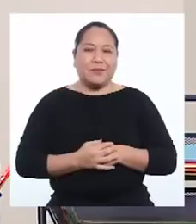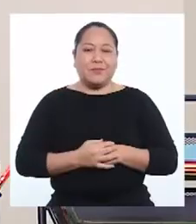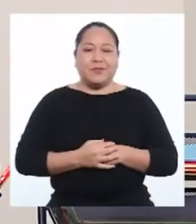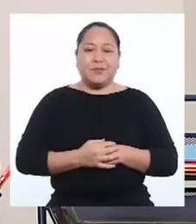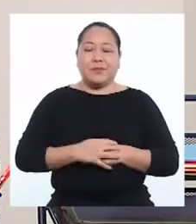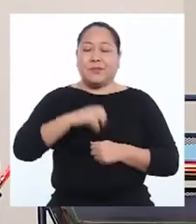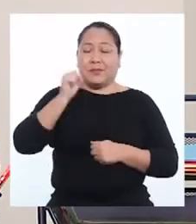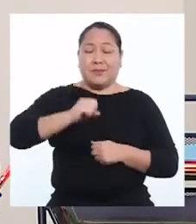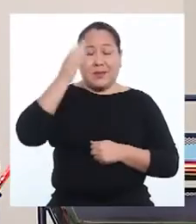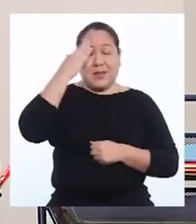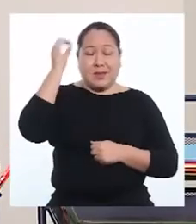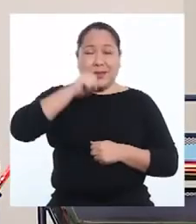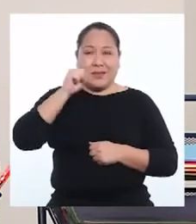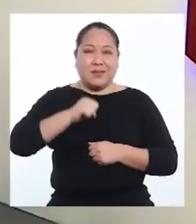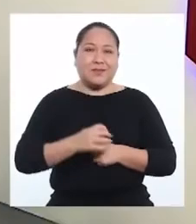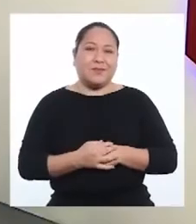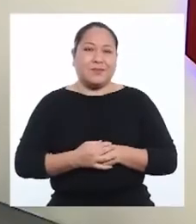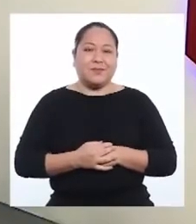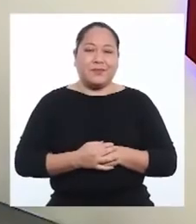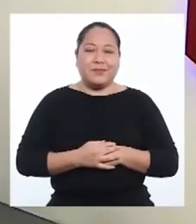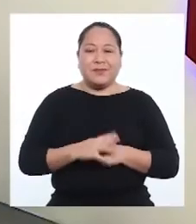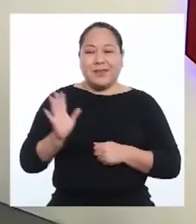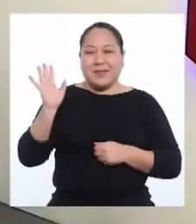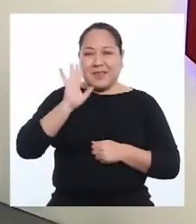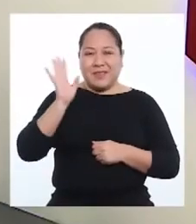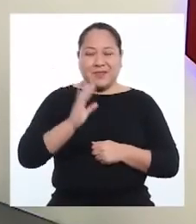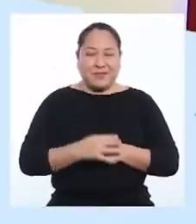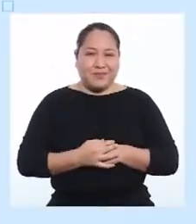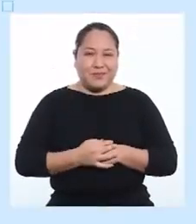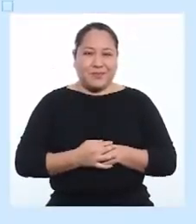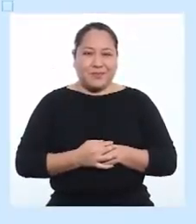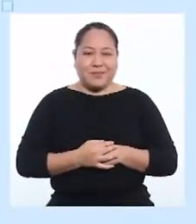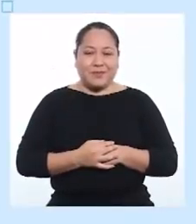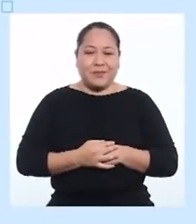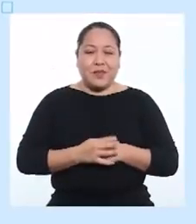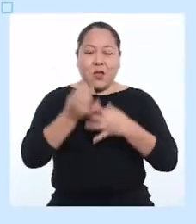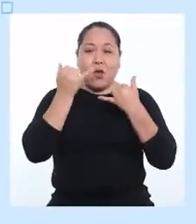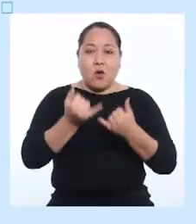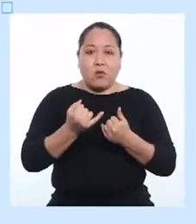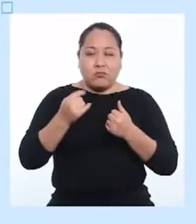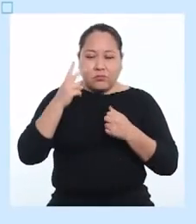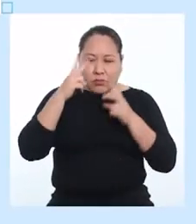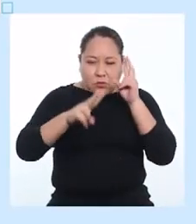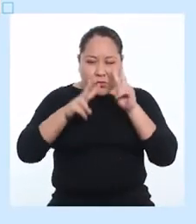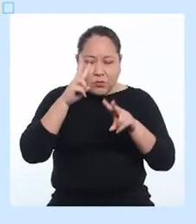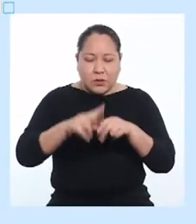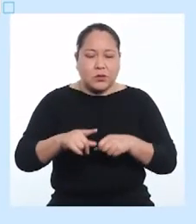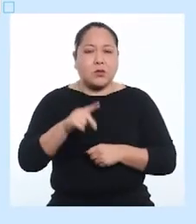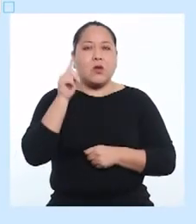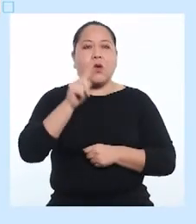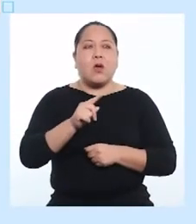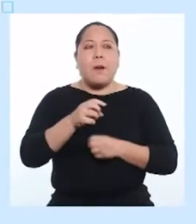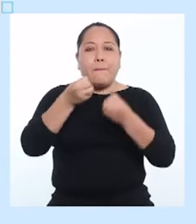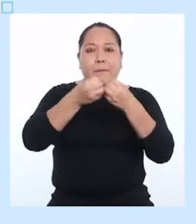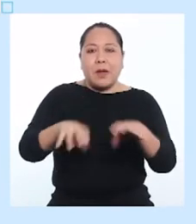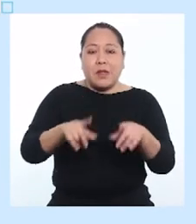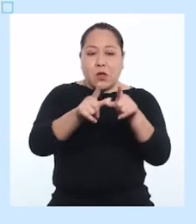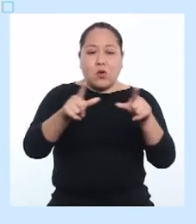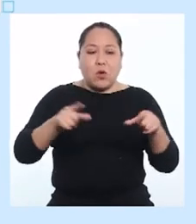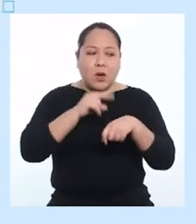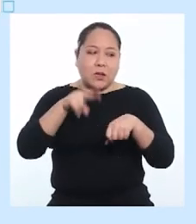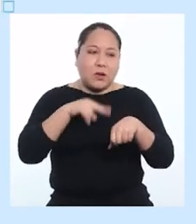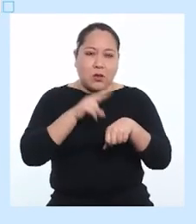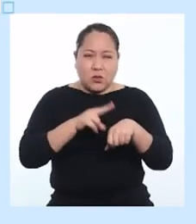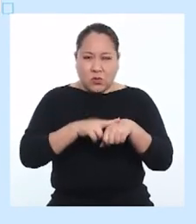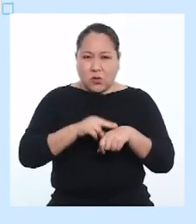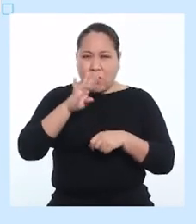Estoy segura de que así será. ¡Hasta la próxima! Hoy hemos reconocido que la pérdida de los espacios naturales